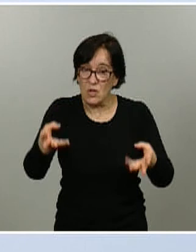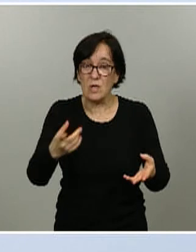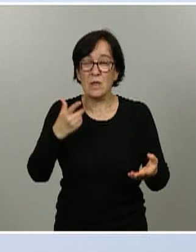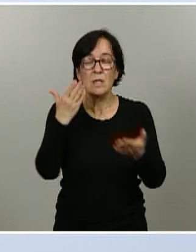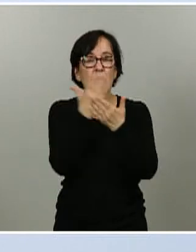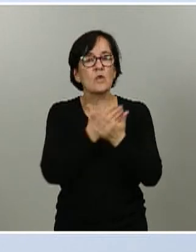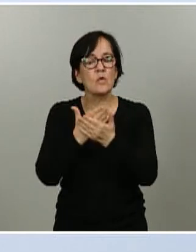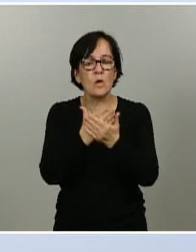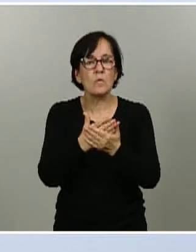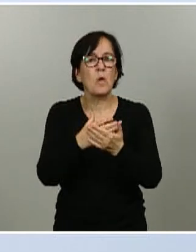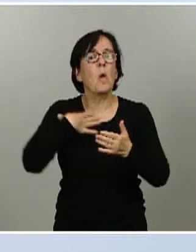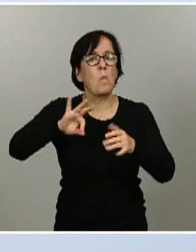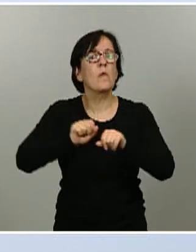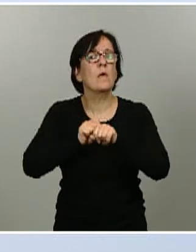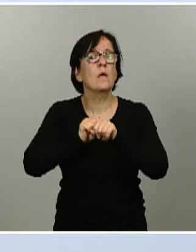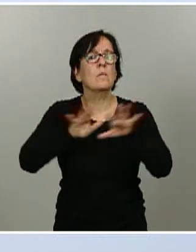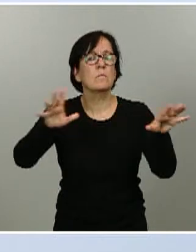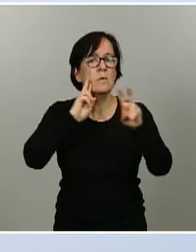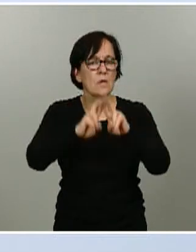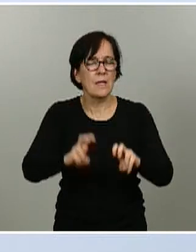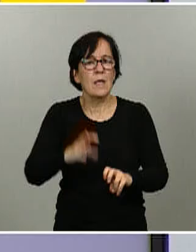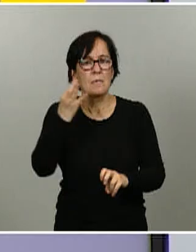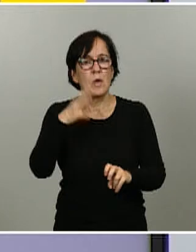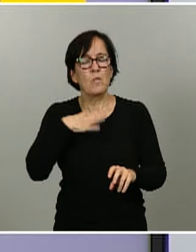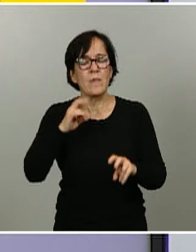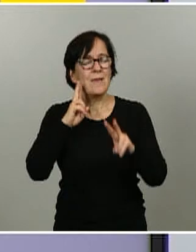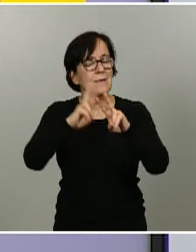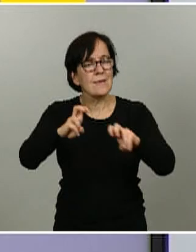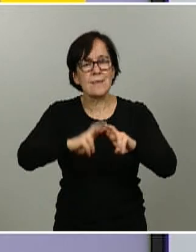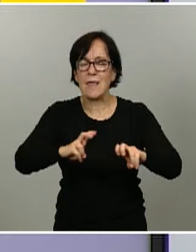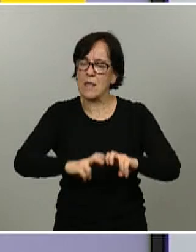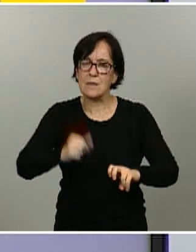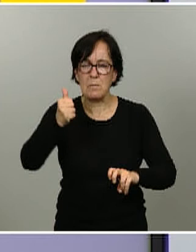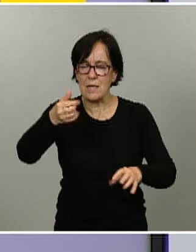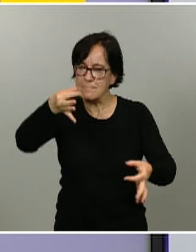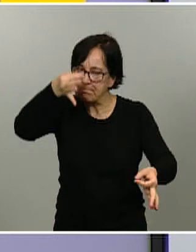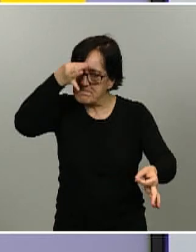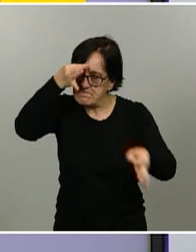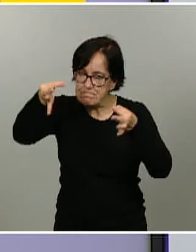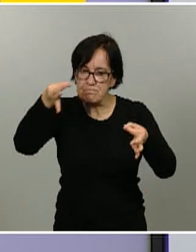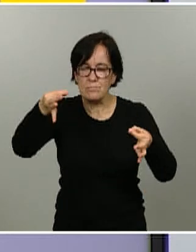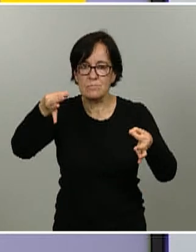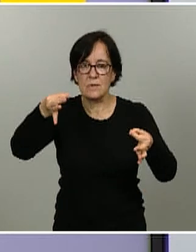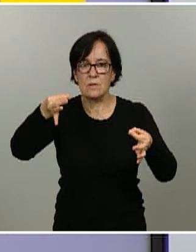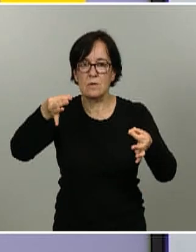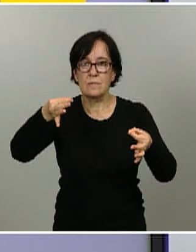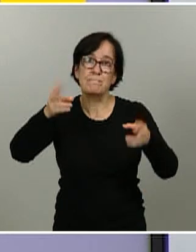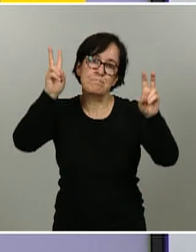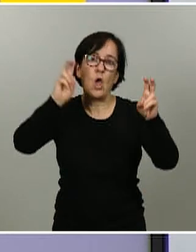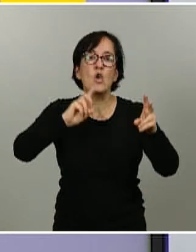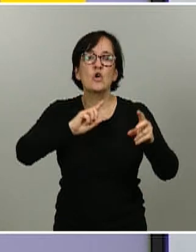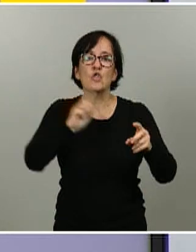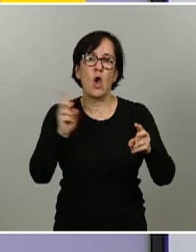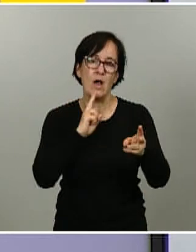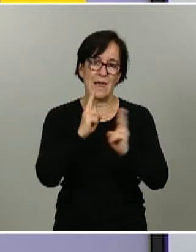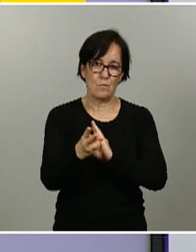extrapolar pero tenemos que hacer un análisis mucho más preciso de la no respuesta es decir si